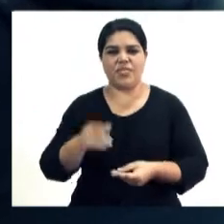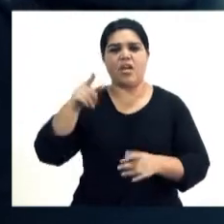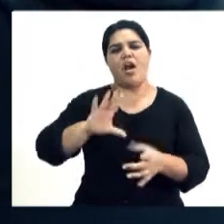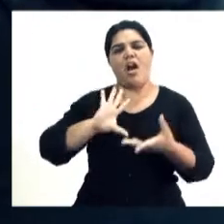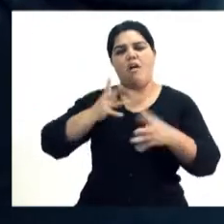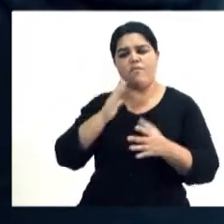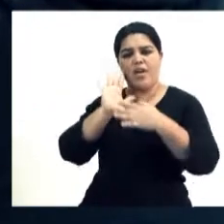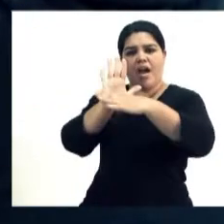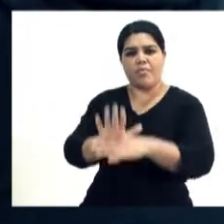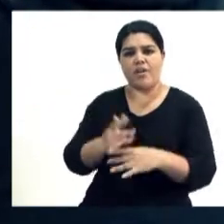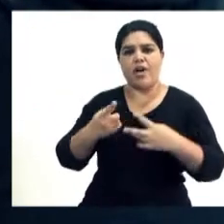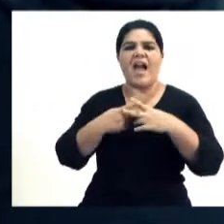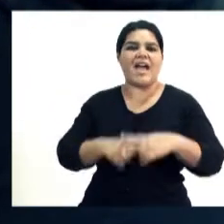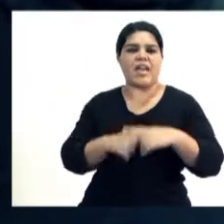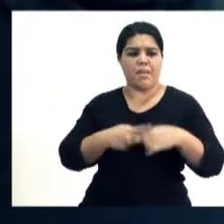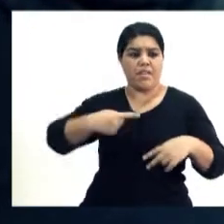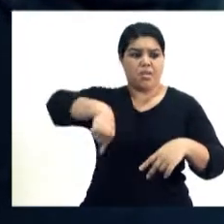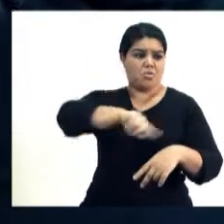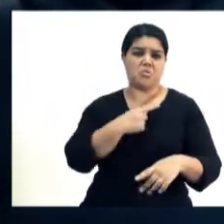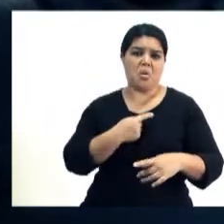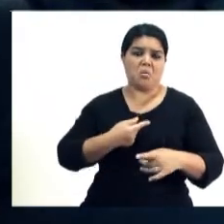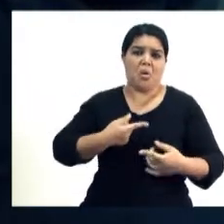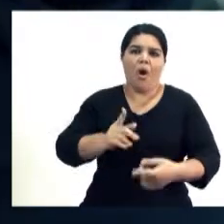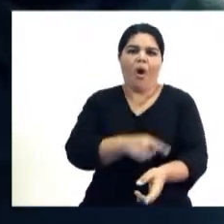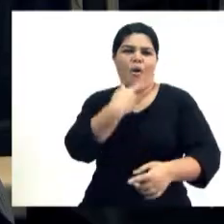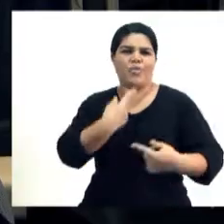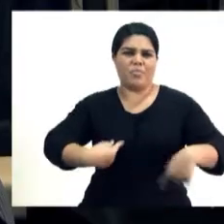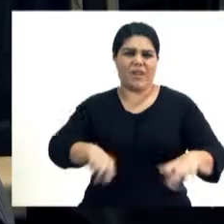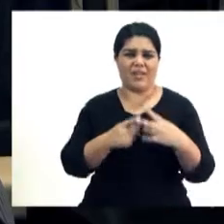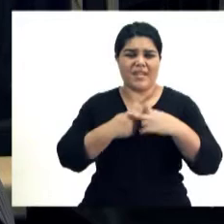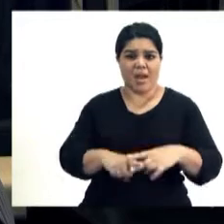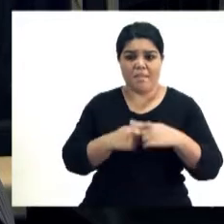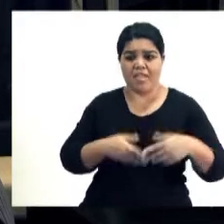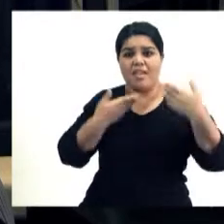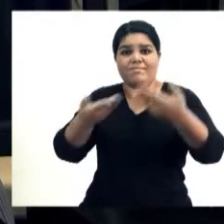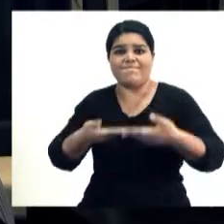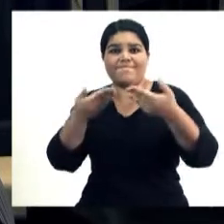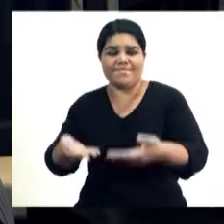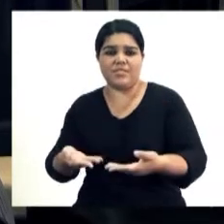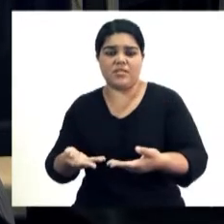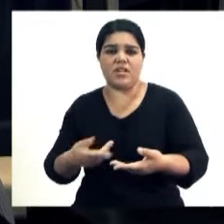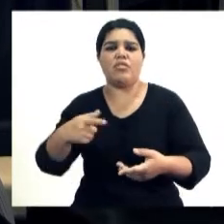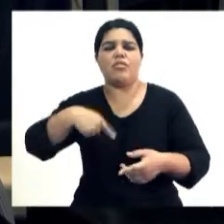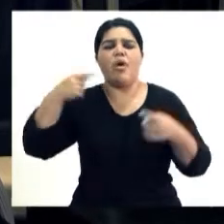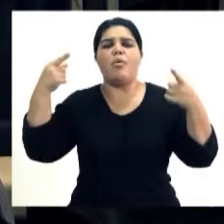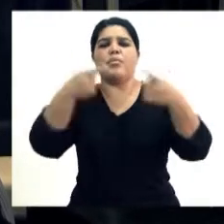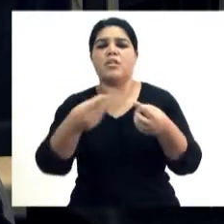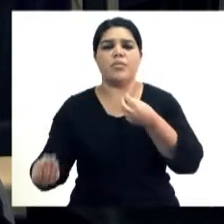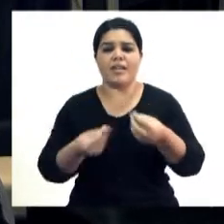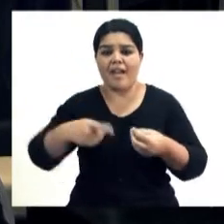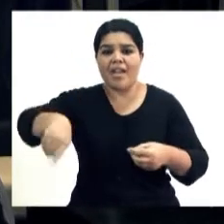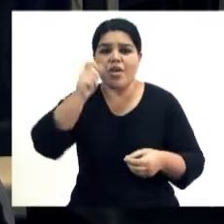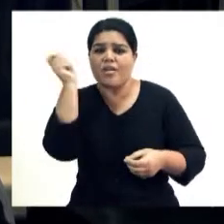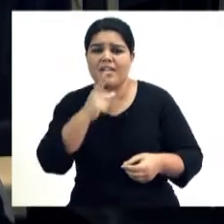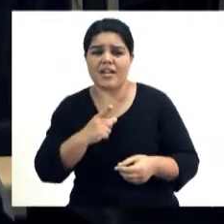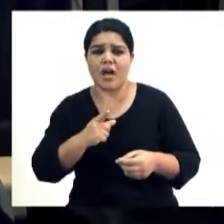y darles las herramientas que utilizamos los empresarios usualmente. Entonces mi expectativa está justamente en que estos emprendedores se conviertan rápidamente en